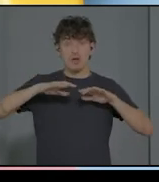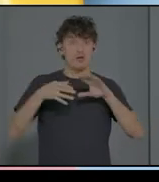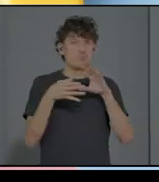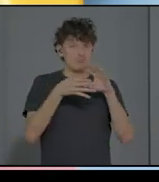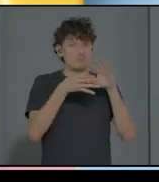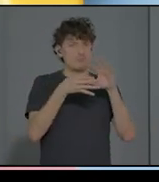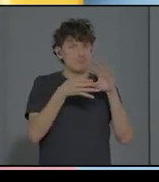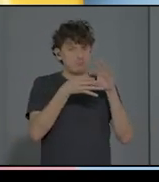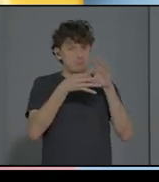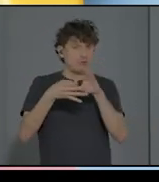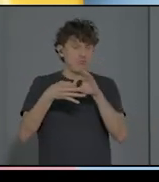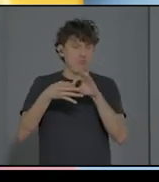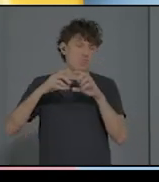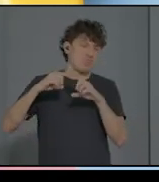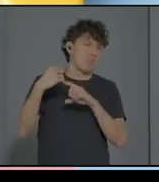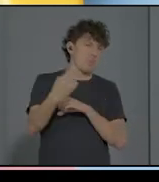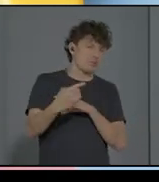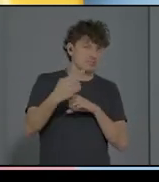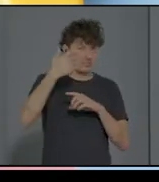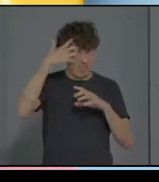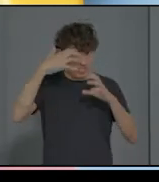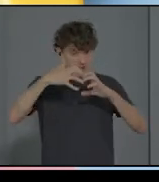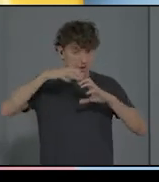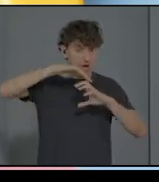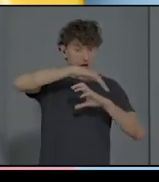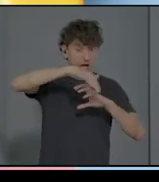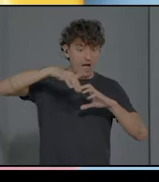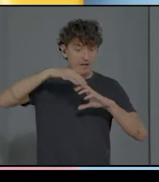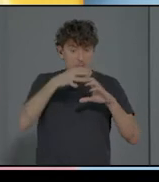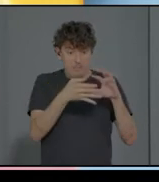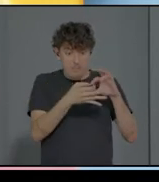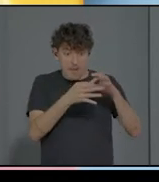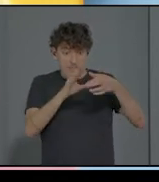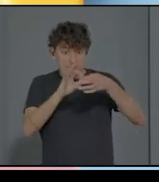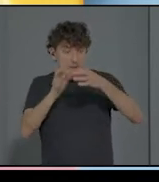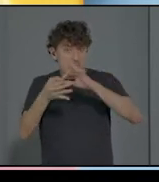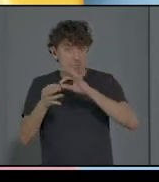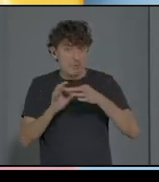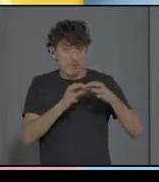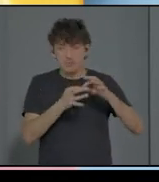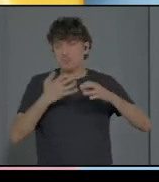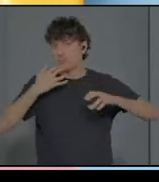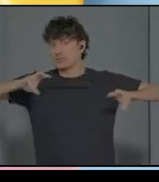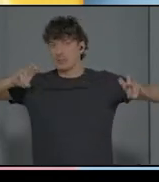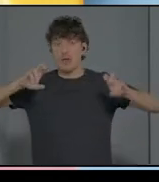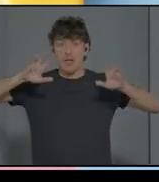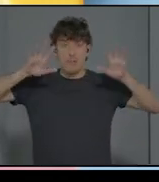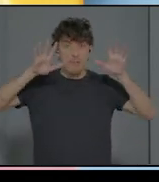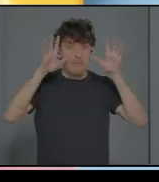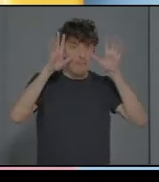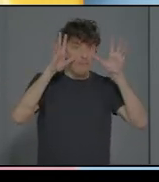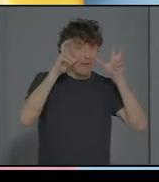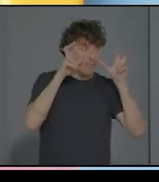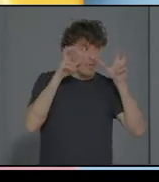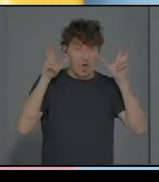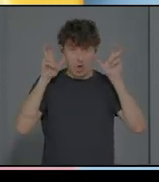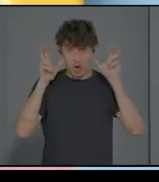áreas que se conectan entre sí en temas de percepción. Y por lo tanto, en todo lo que acontece dentro de la